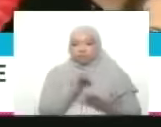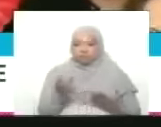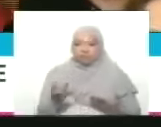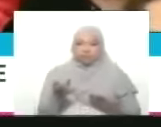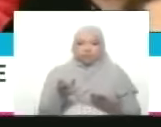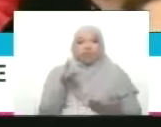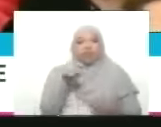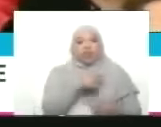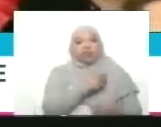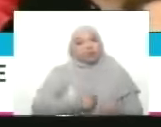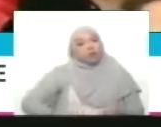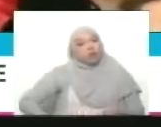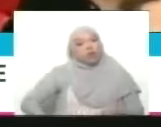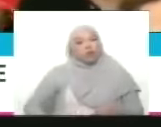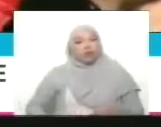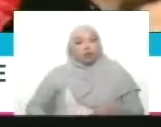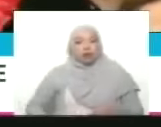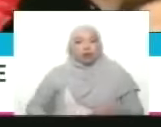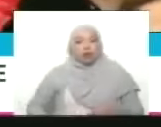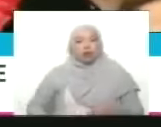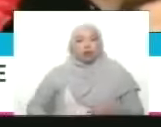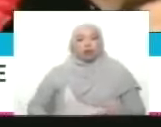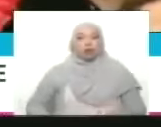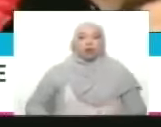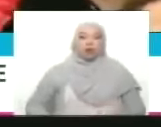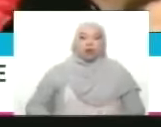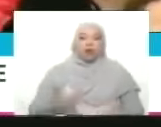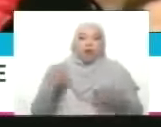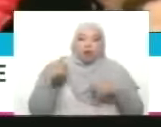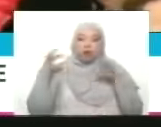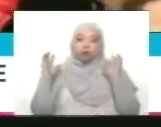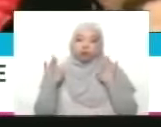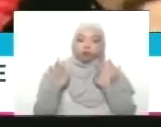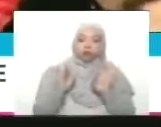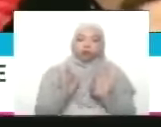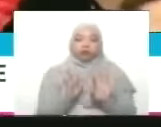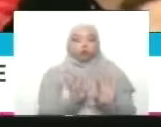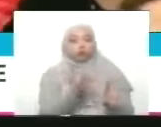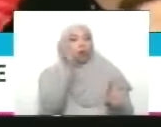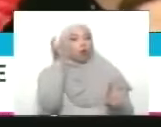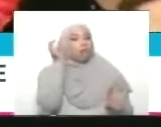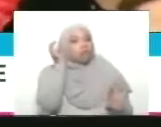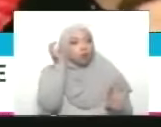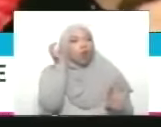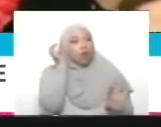presidente por supuesto tenemos un ejército de mujeres y